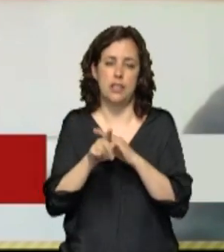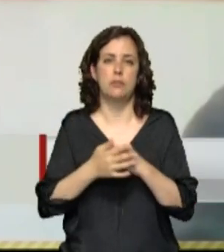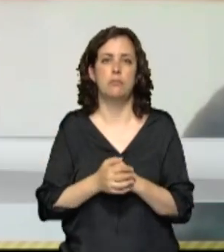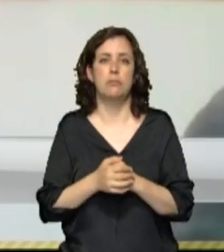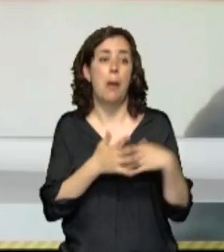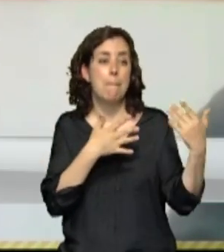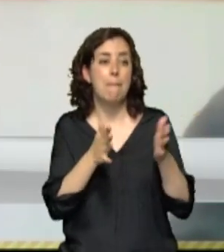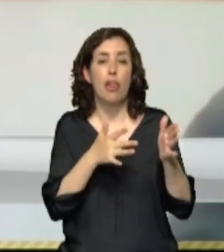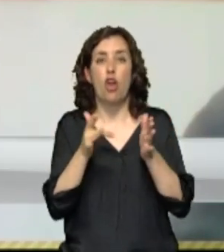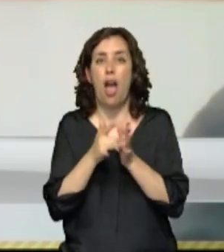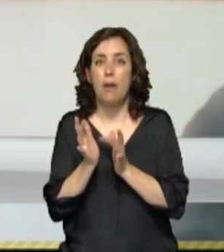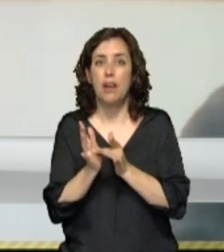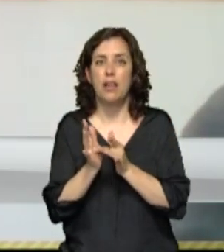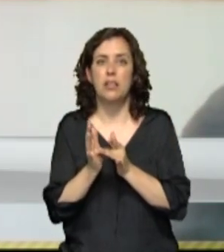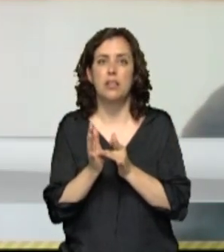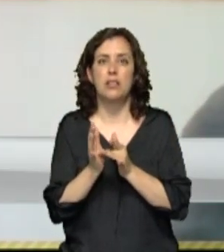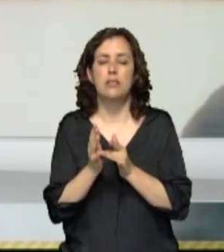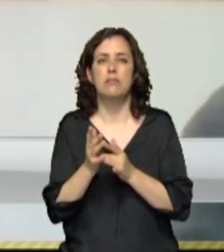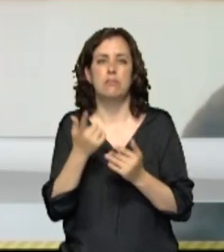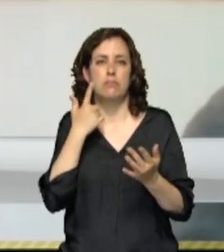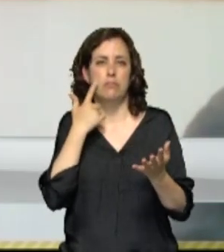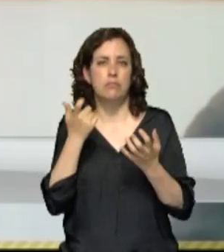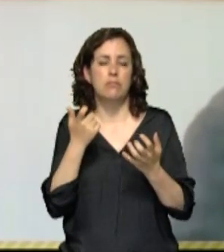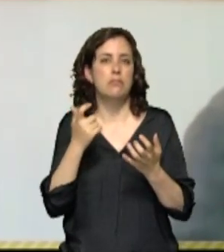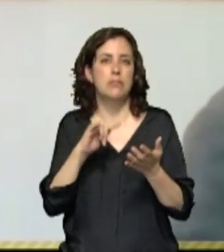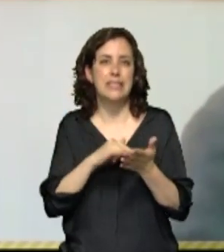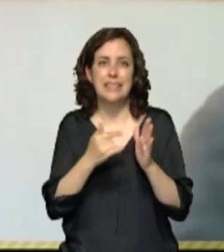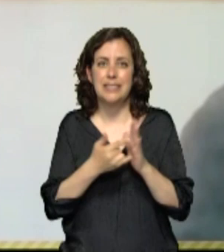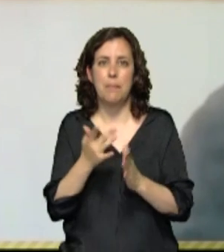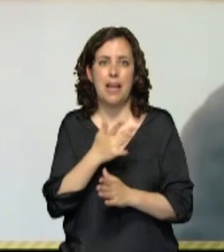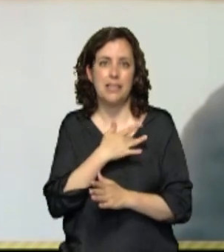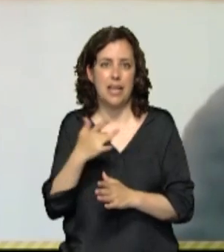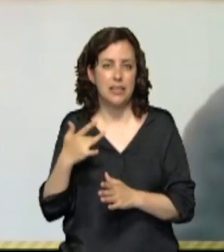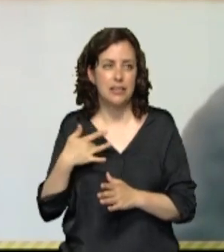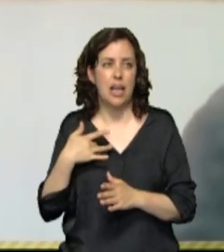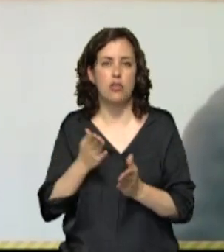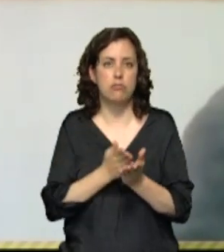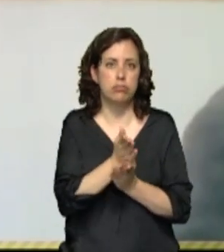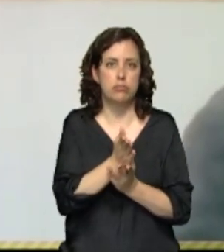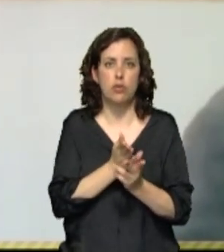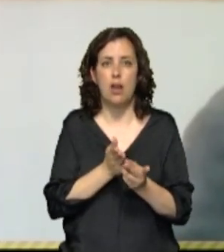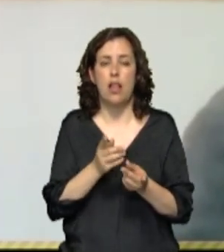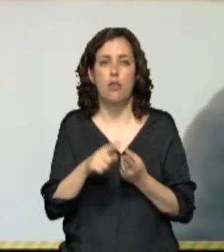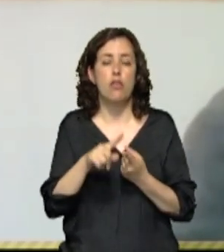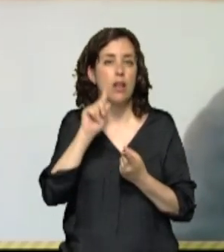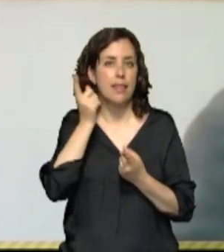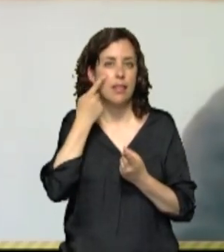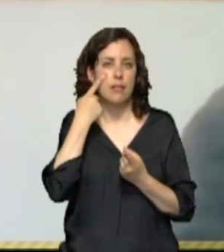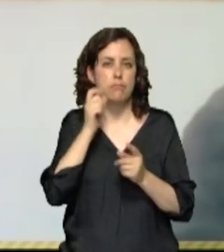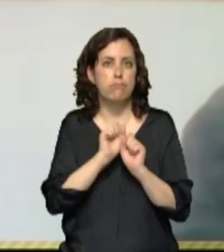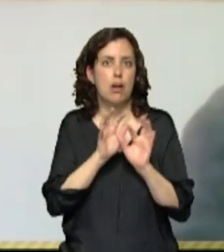se caracterizó por una reestructuración de todo el sistema sanitario en su doble vertiente. Por un lado, de detección y